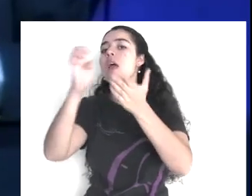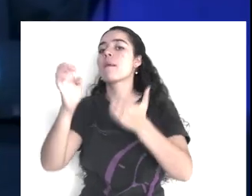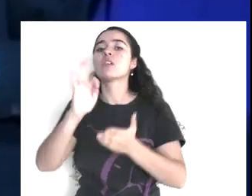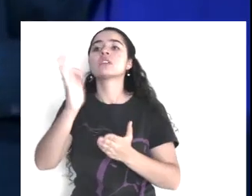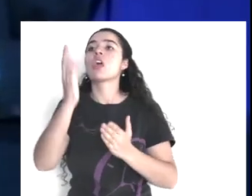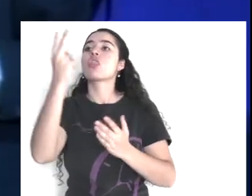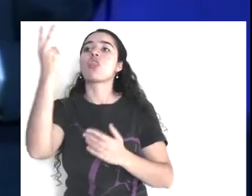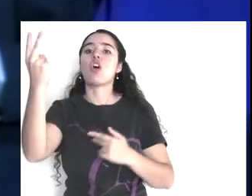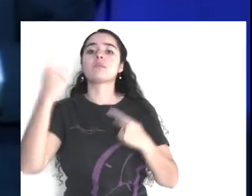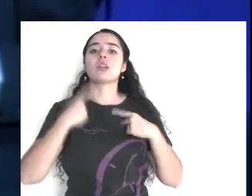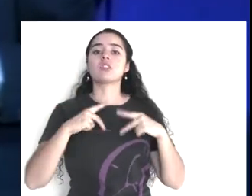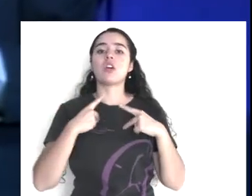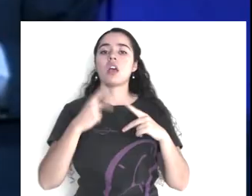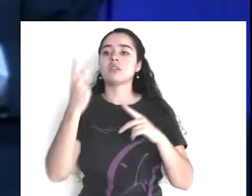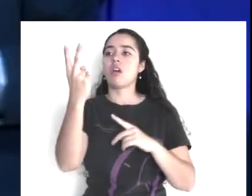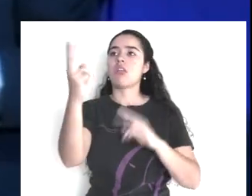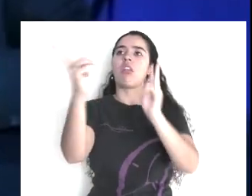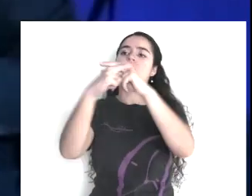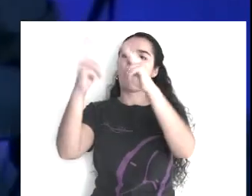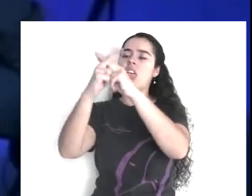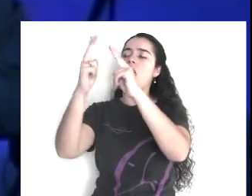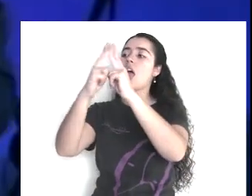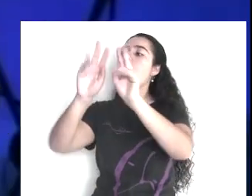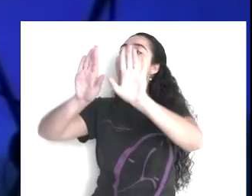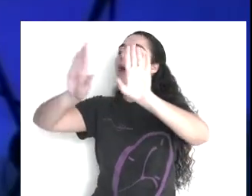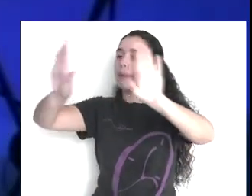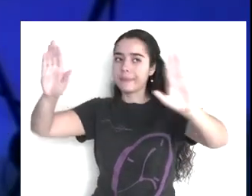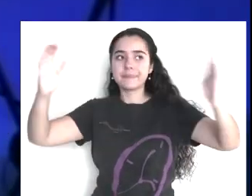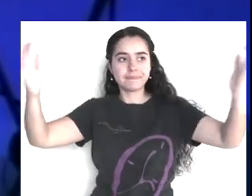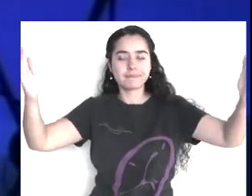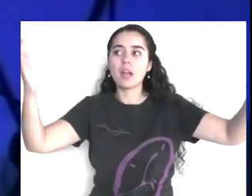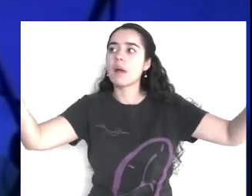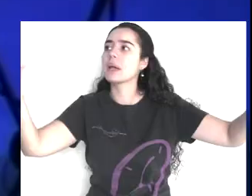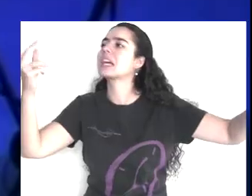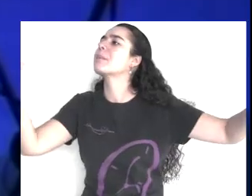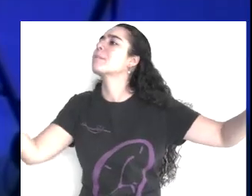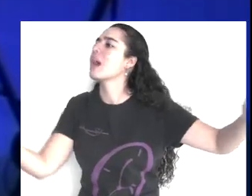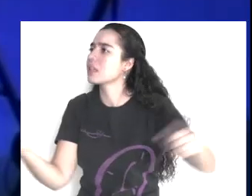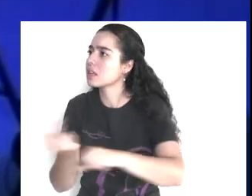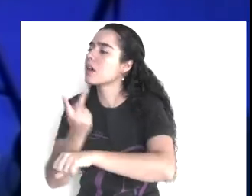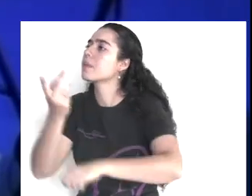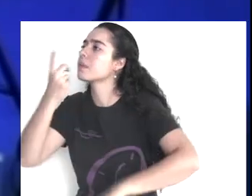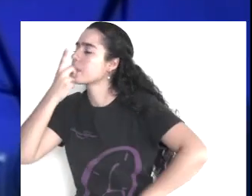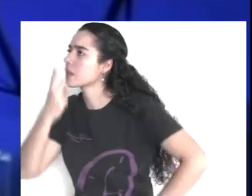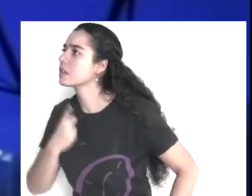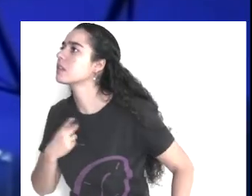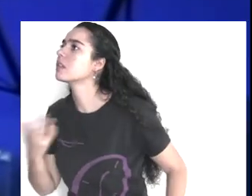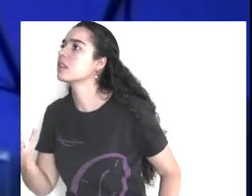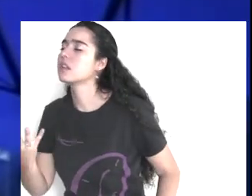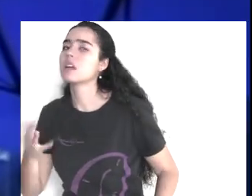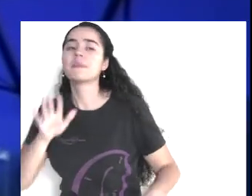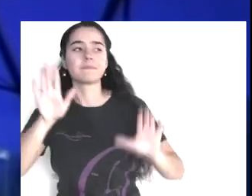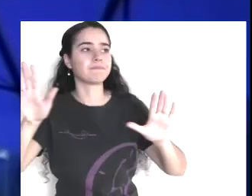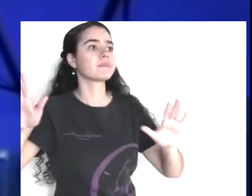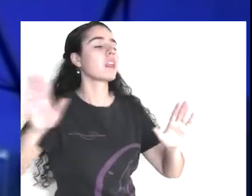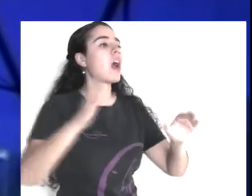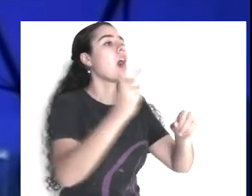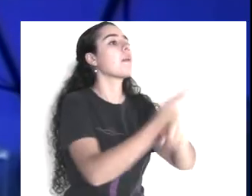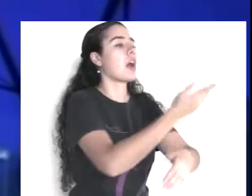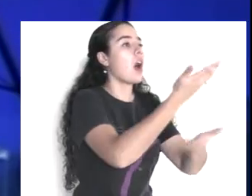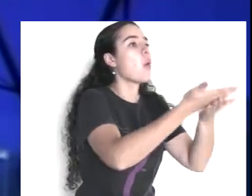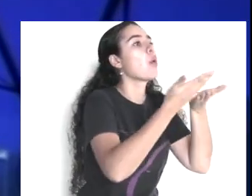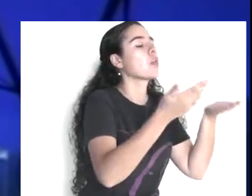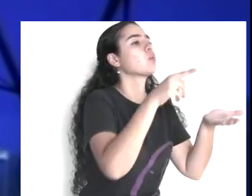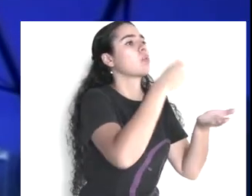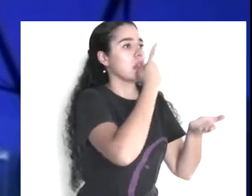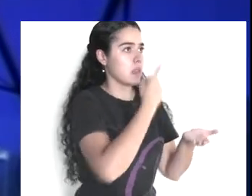pero, a todos, si, y juzgad, justamente, entre el hombre, y su